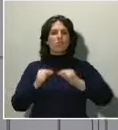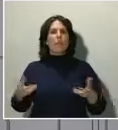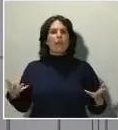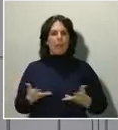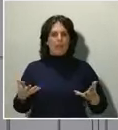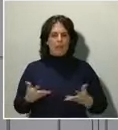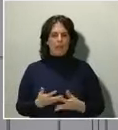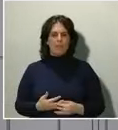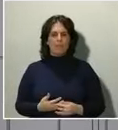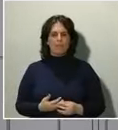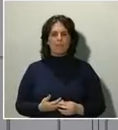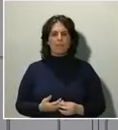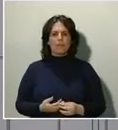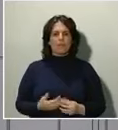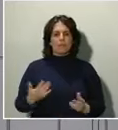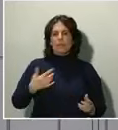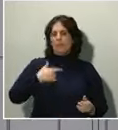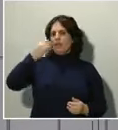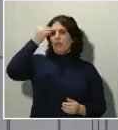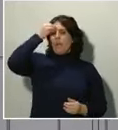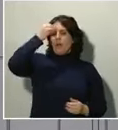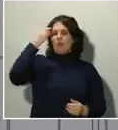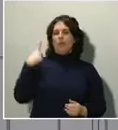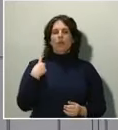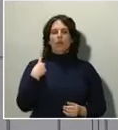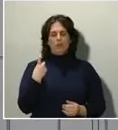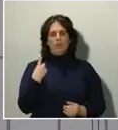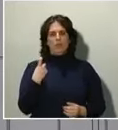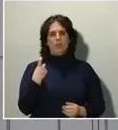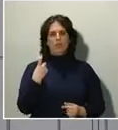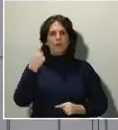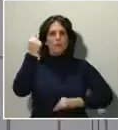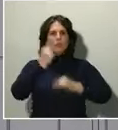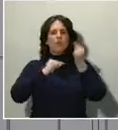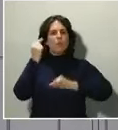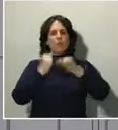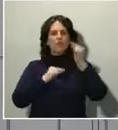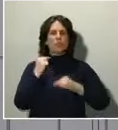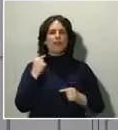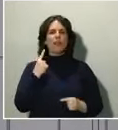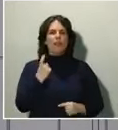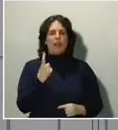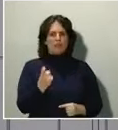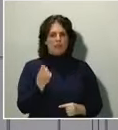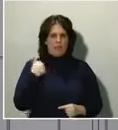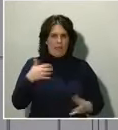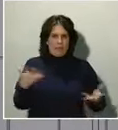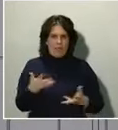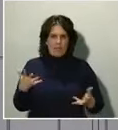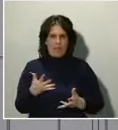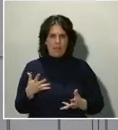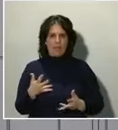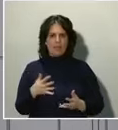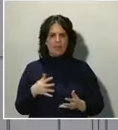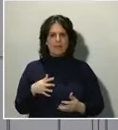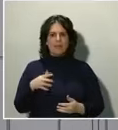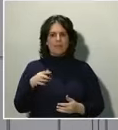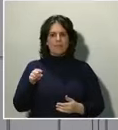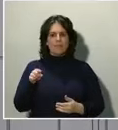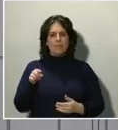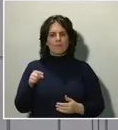evidentemente lo necesitamos. Necesitamos unos presupuestos de emergencia, pero yo diría que son unos presupuestos de reconstrucción